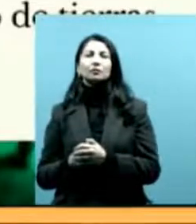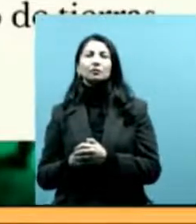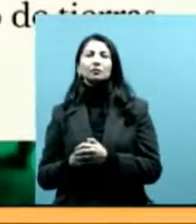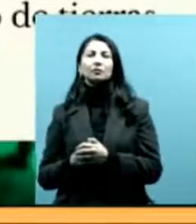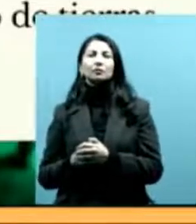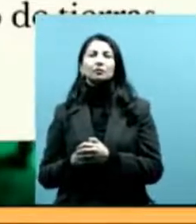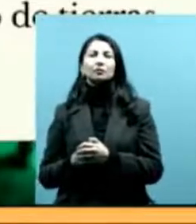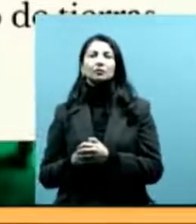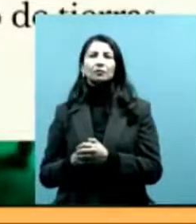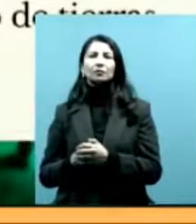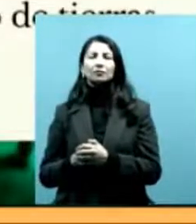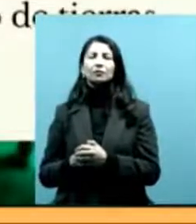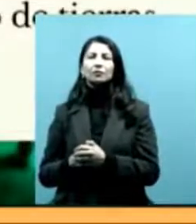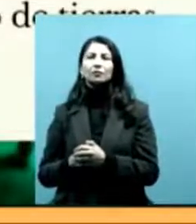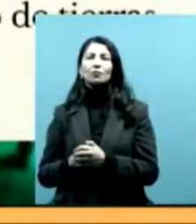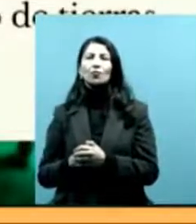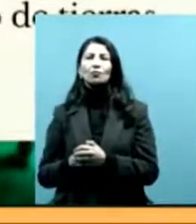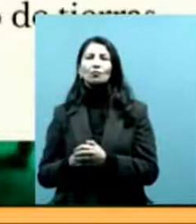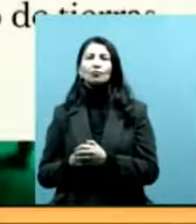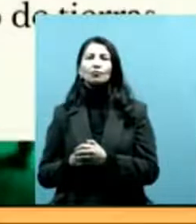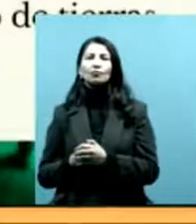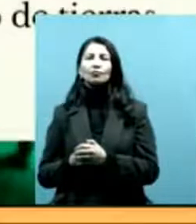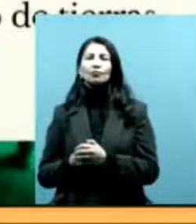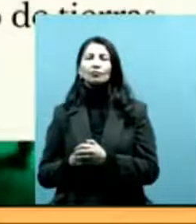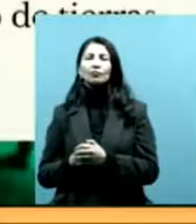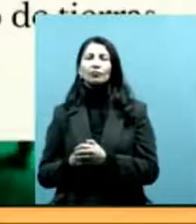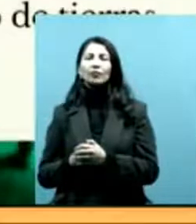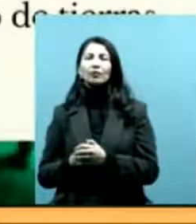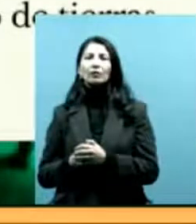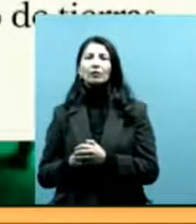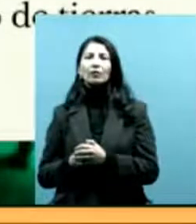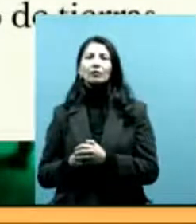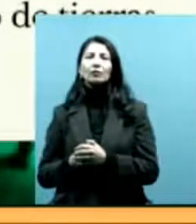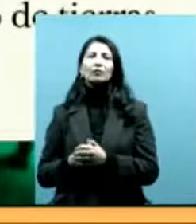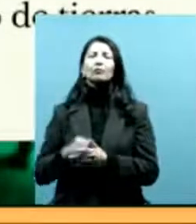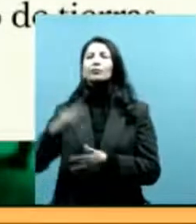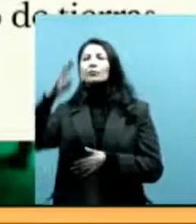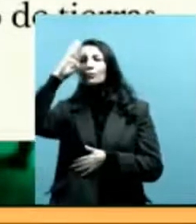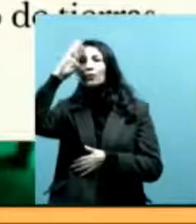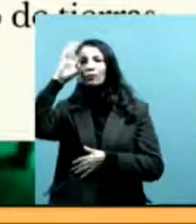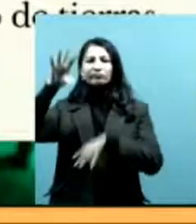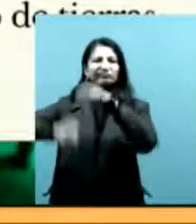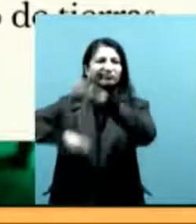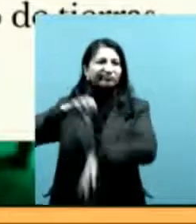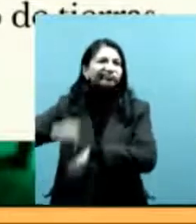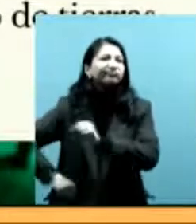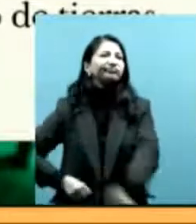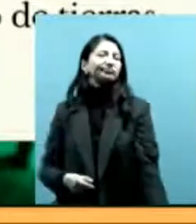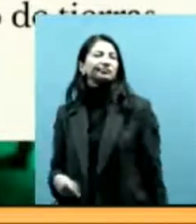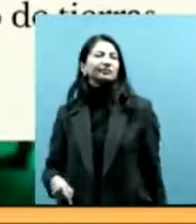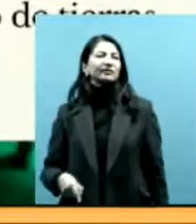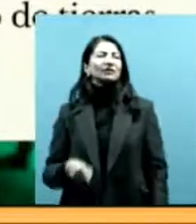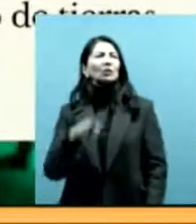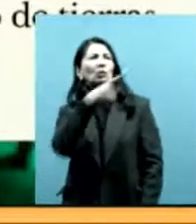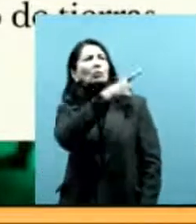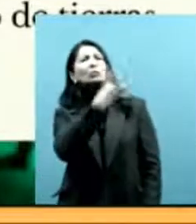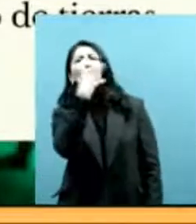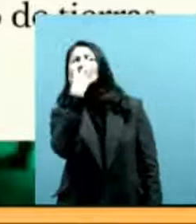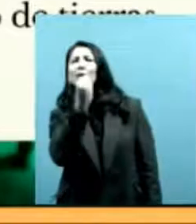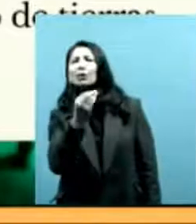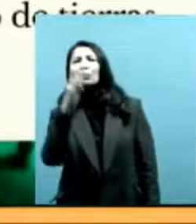la violencia institucional, el maltrato y la violencia de las policías, el llevar preso a la gente, entonces,